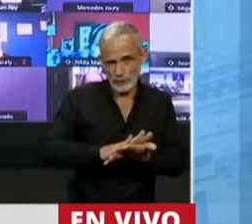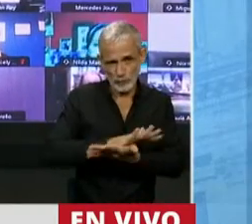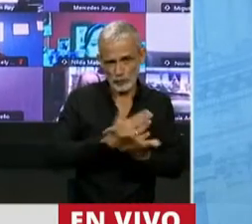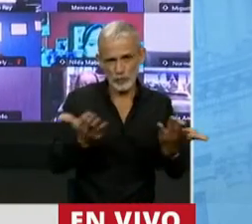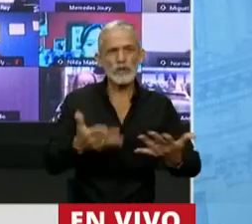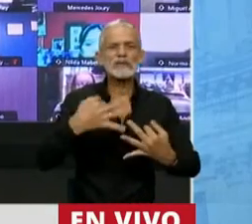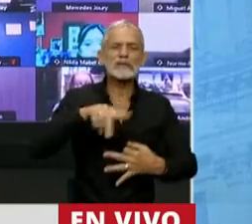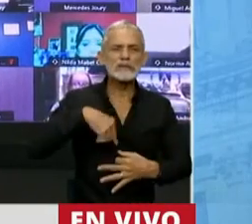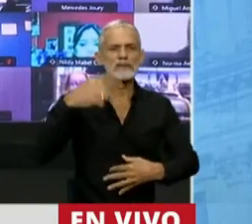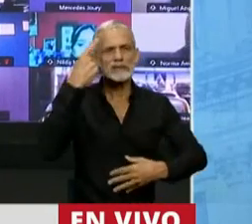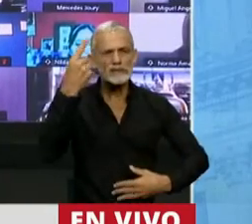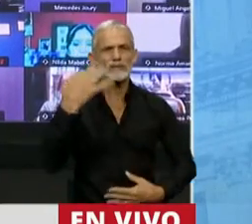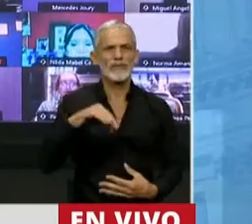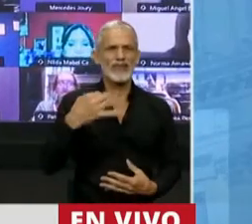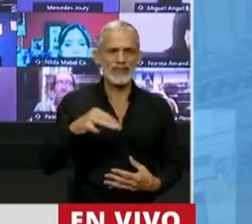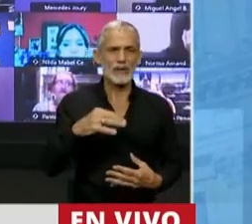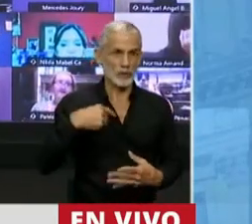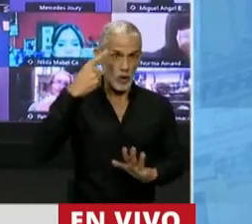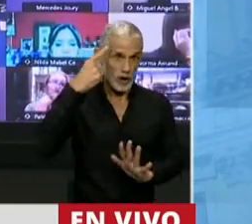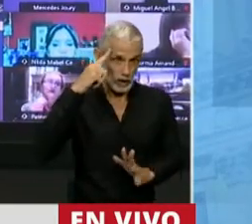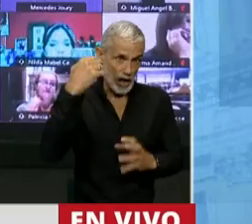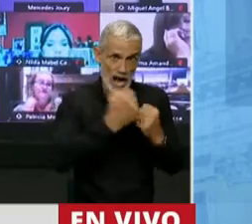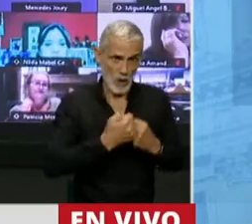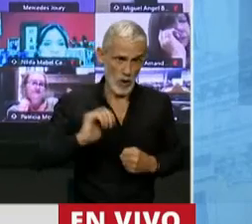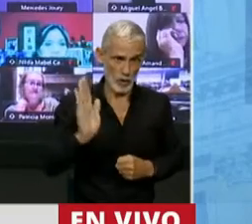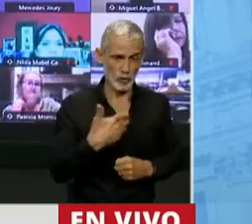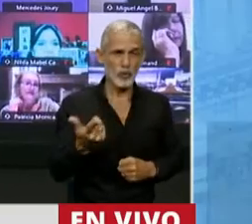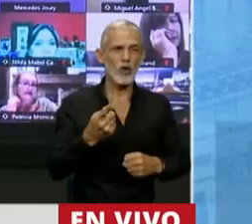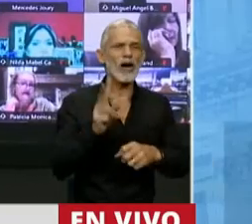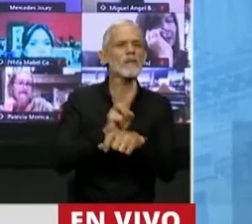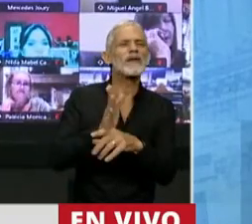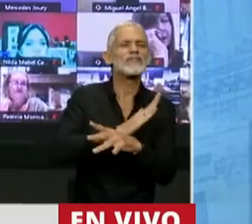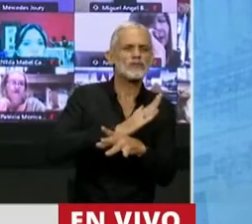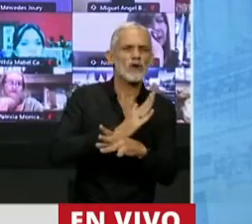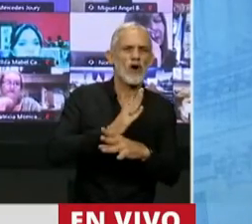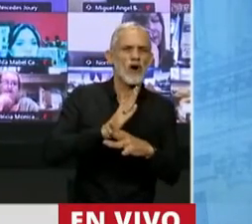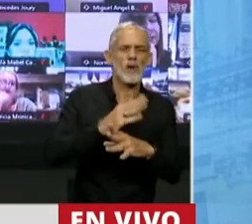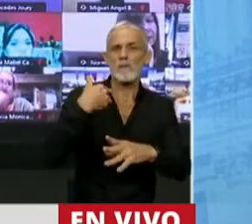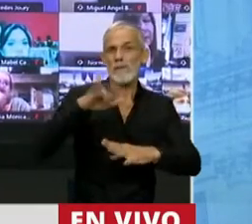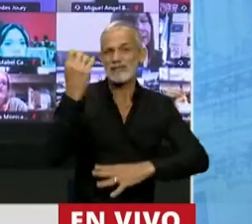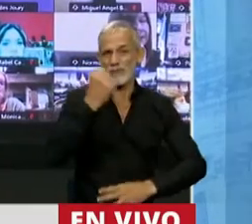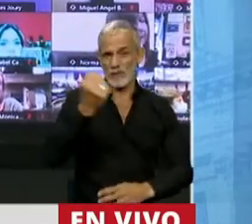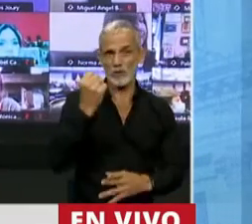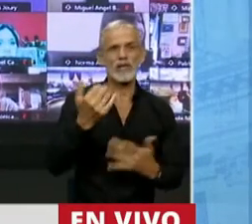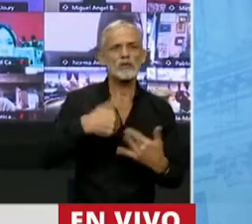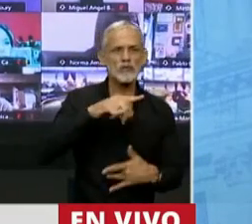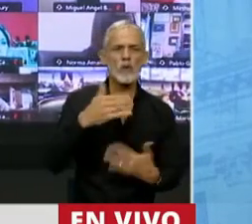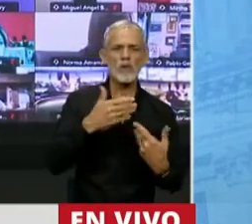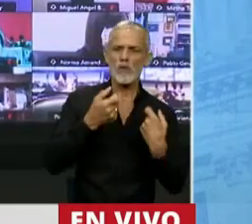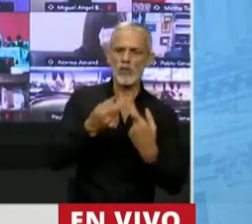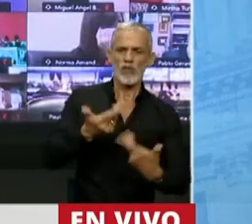deberíamos todos, y en eso creo que vamos a estar todos de acuerdo, que la prevención es lo más importante que podemos